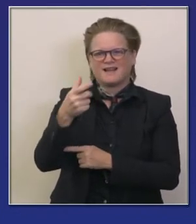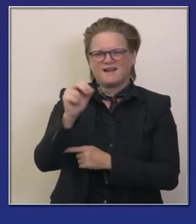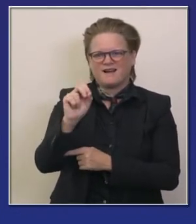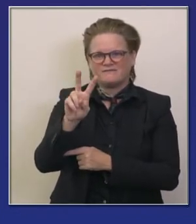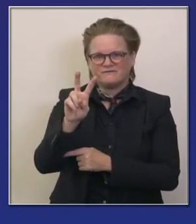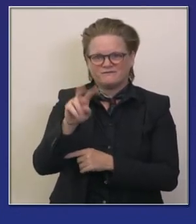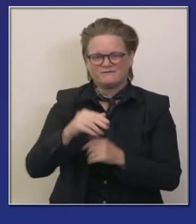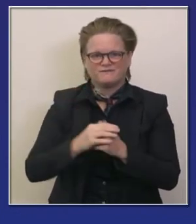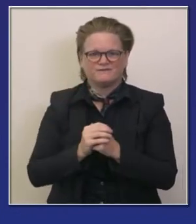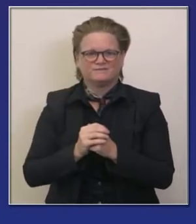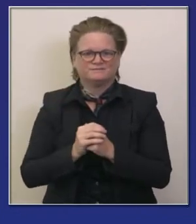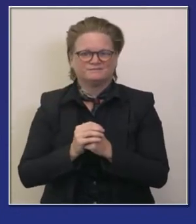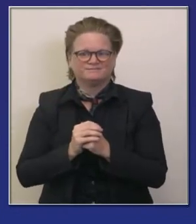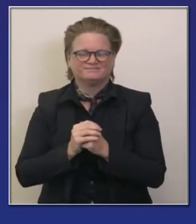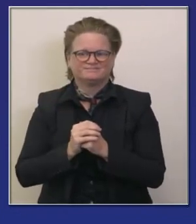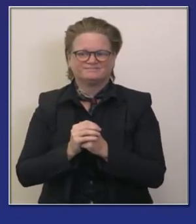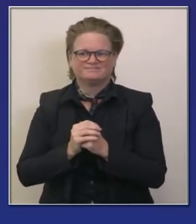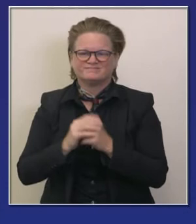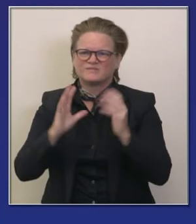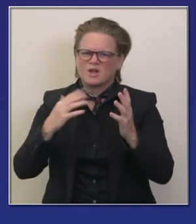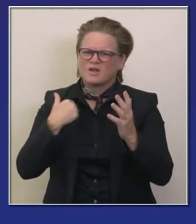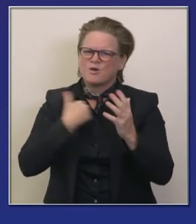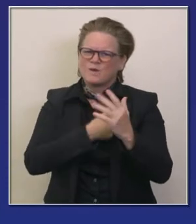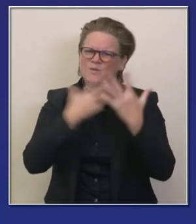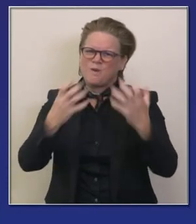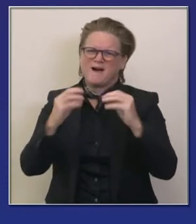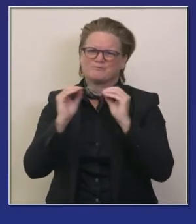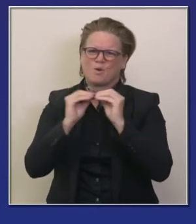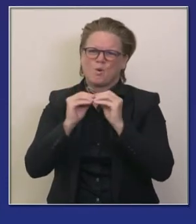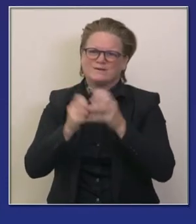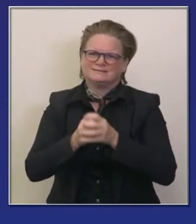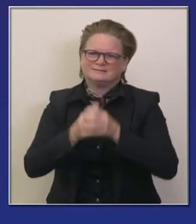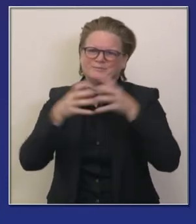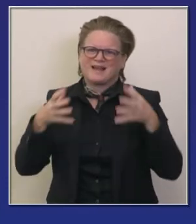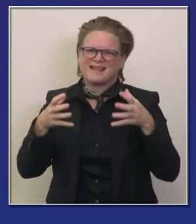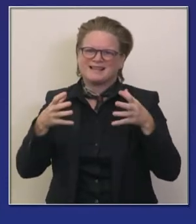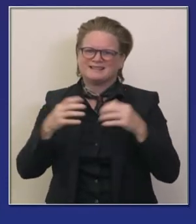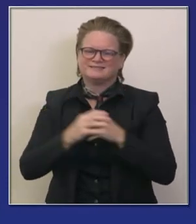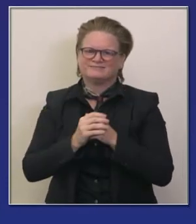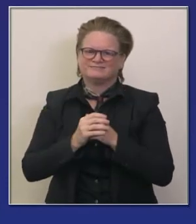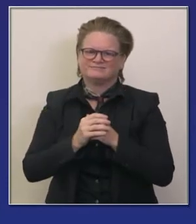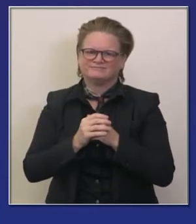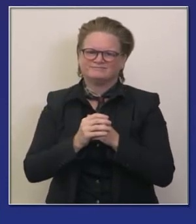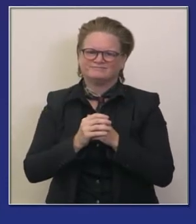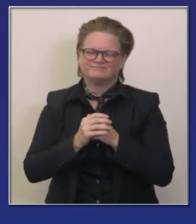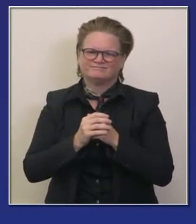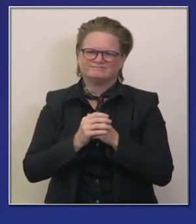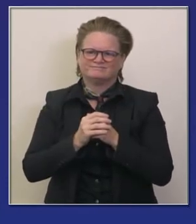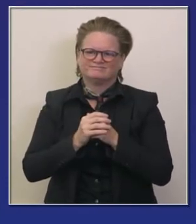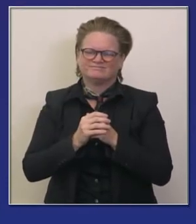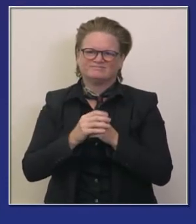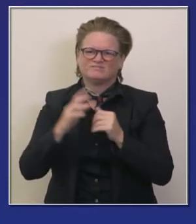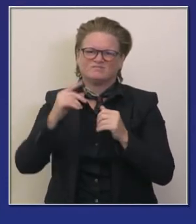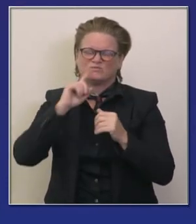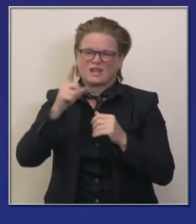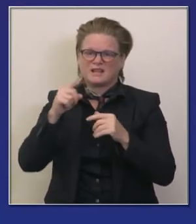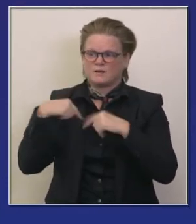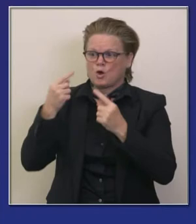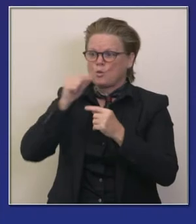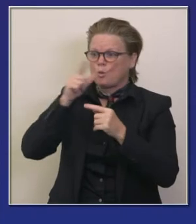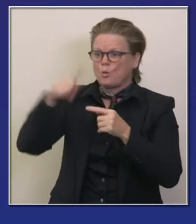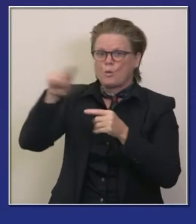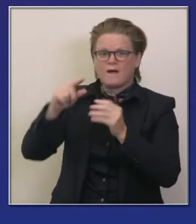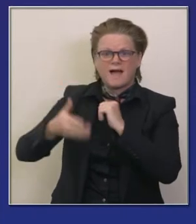web es donde puede podemos recibir a miembros para este programa health core ha sido muy